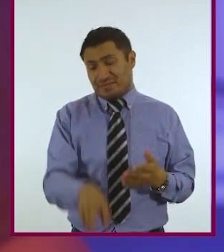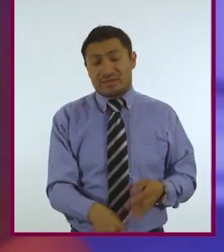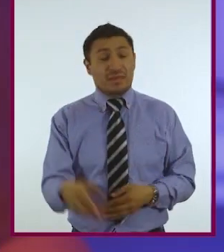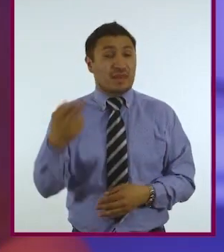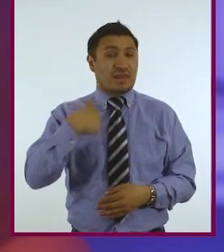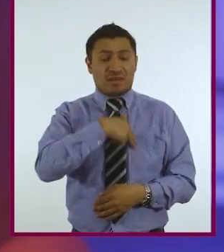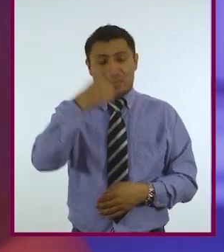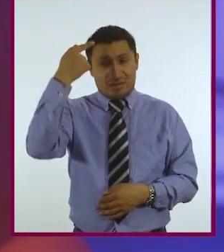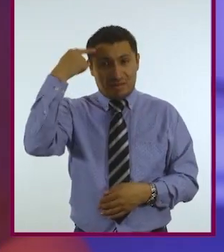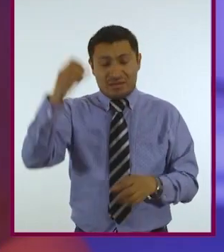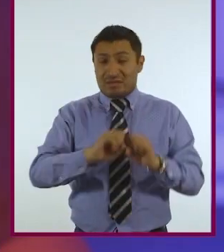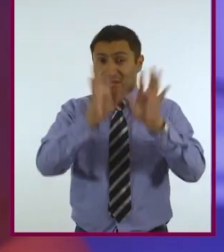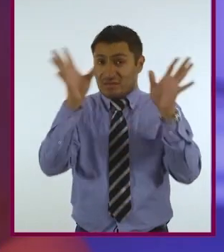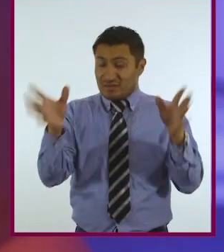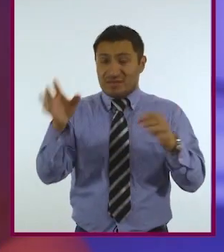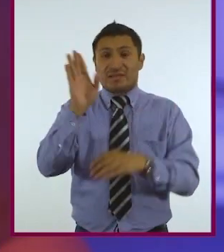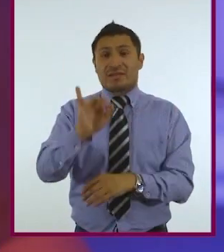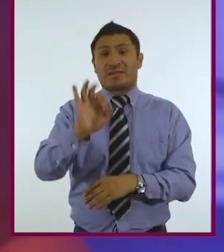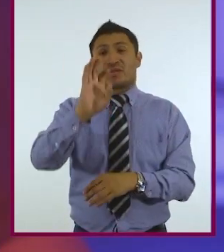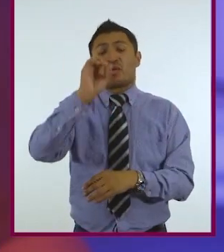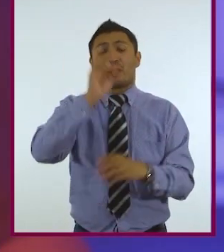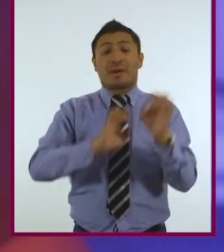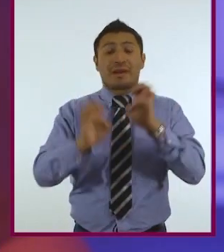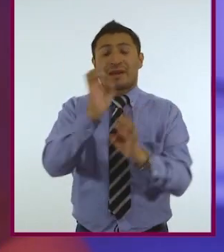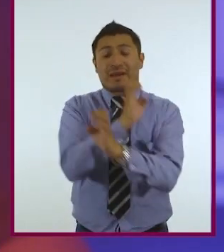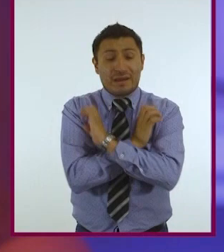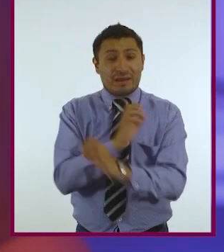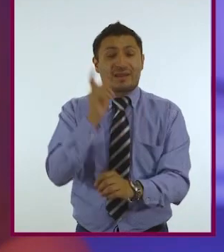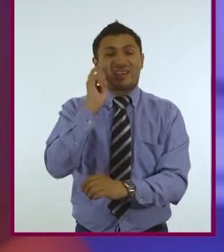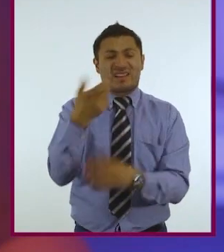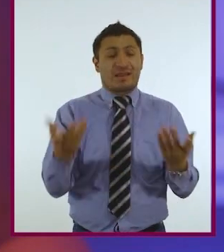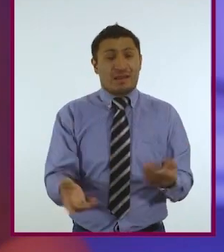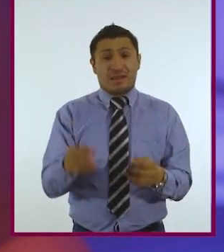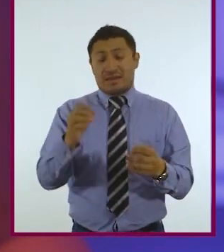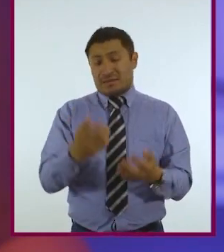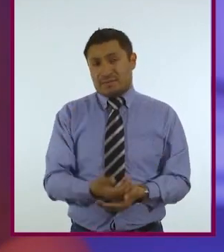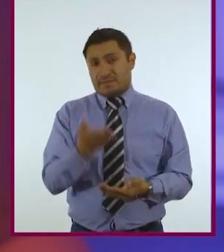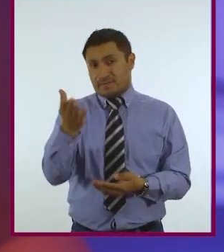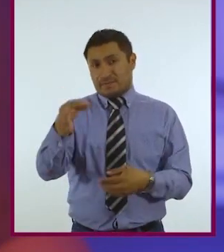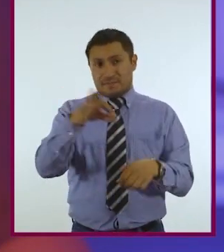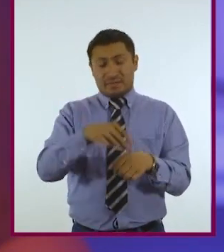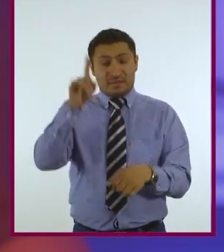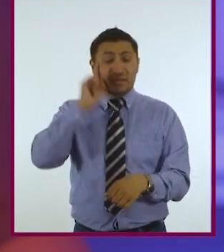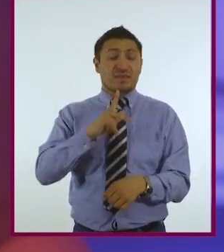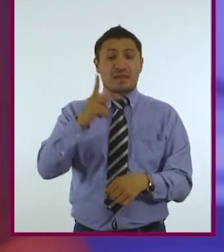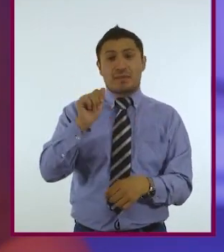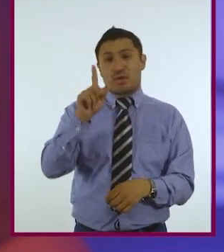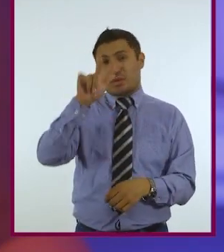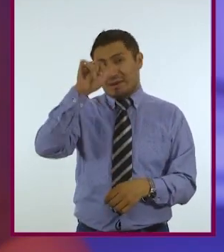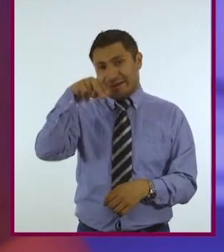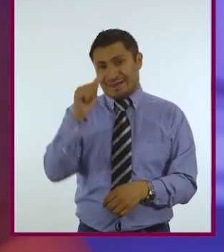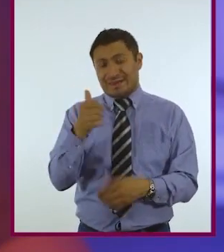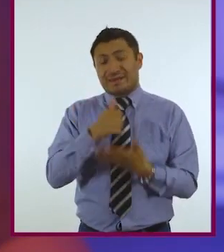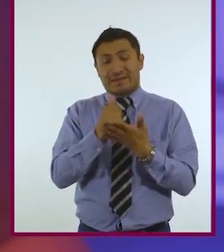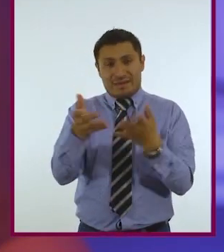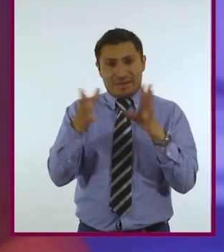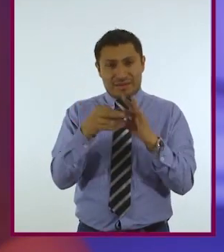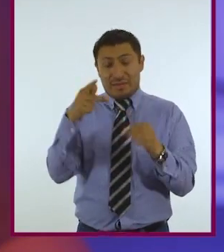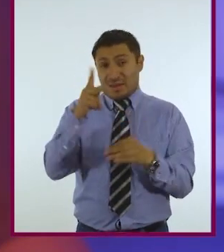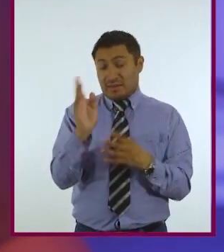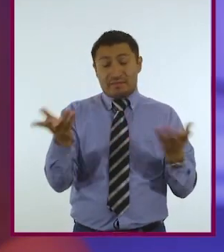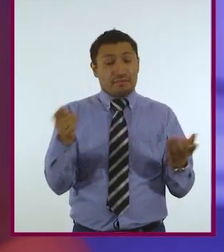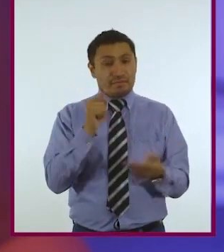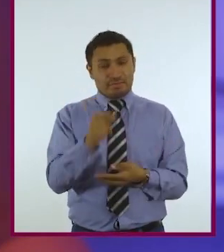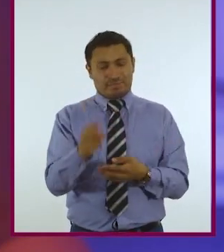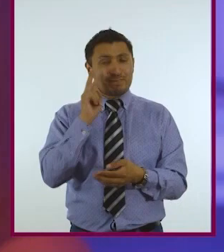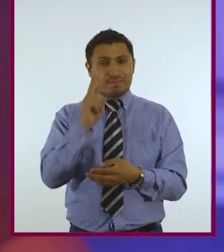Para que nos quede más claro qué es la bioética y para qué nos sirve aplicarla, le hemos pedido a la doctora Paulina Rivero que nos ayude con el tema. Pero antes,